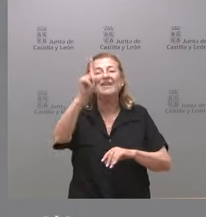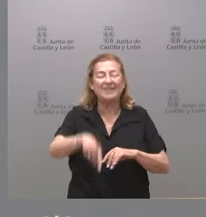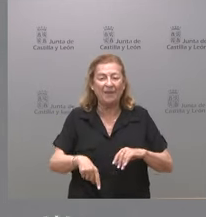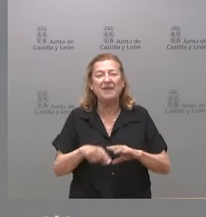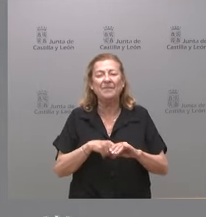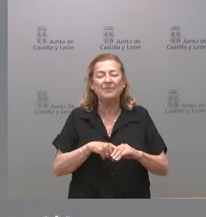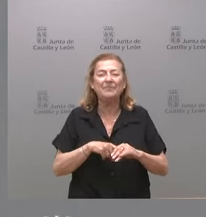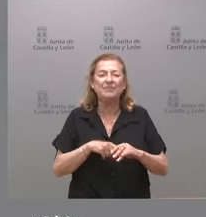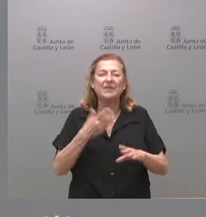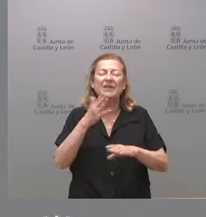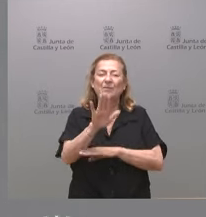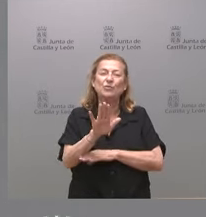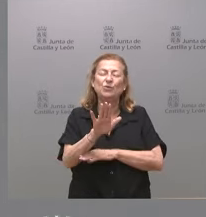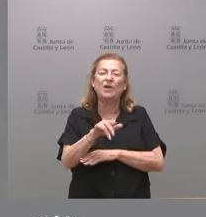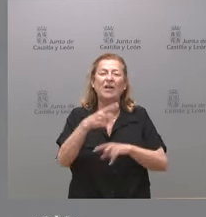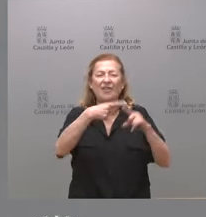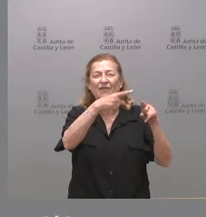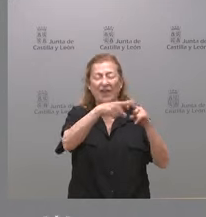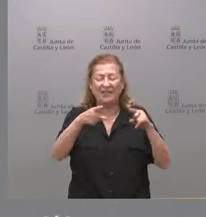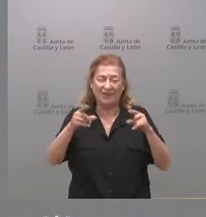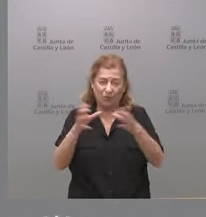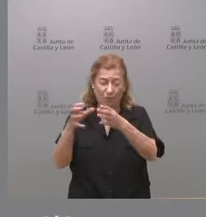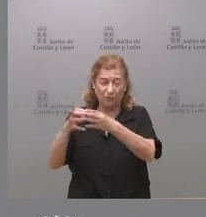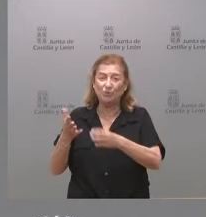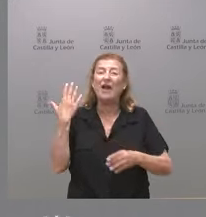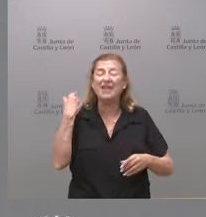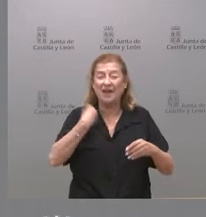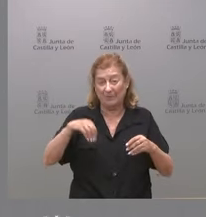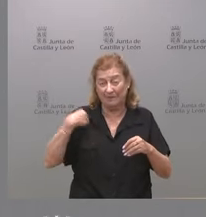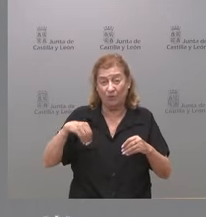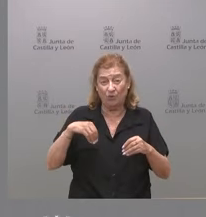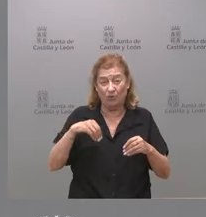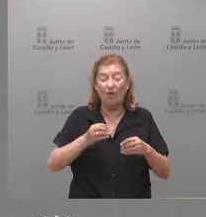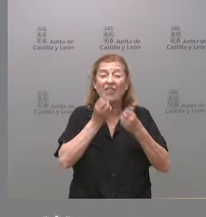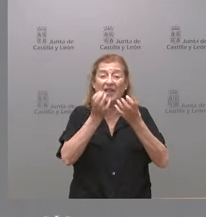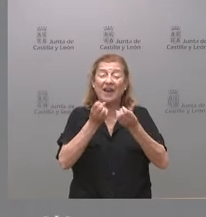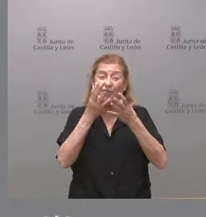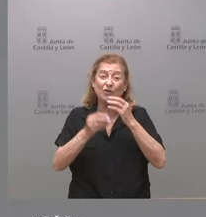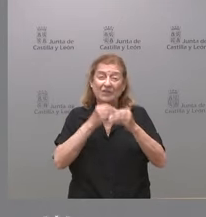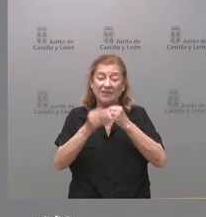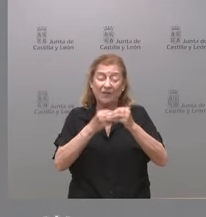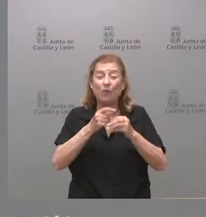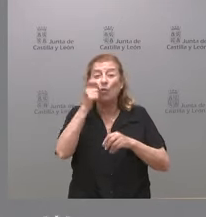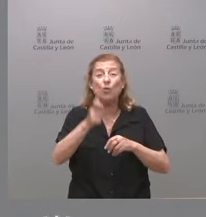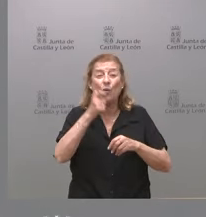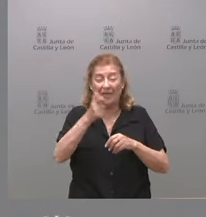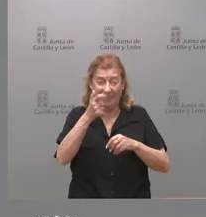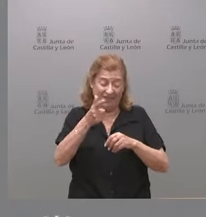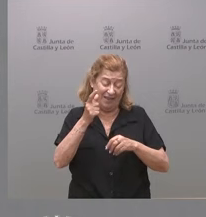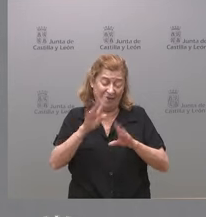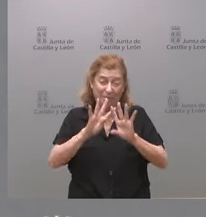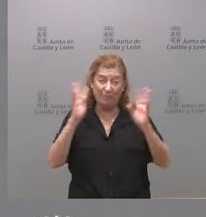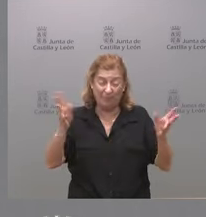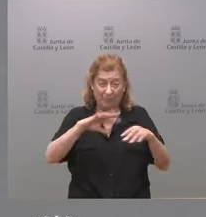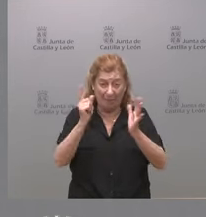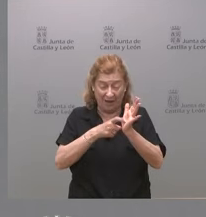de los diferentes partidos ayer mismo en declaraciones que hizo durante el pleno y después del pleno